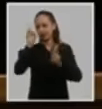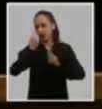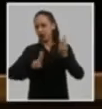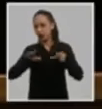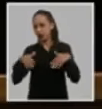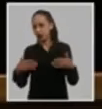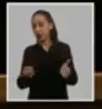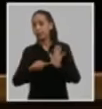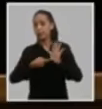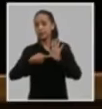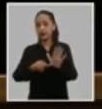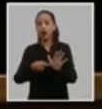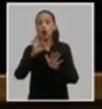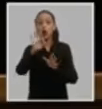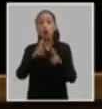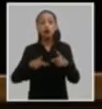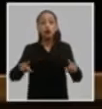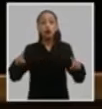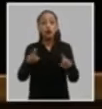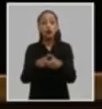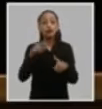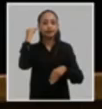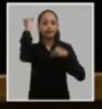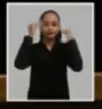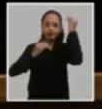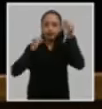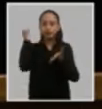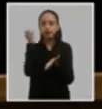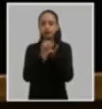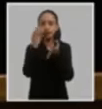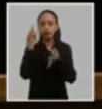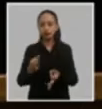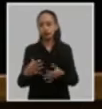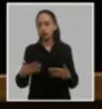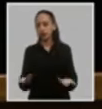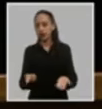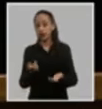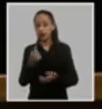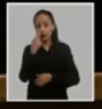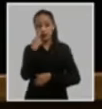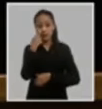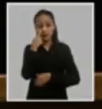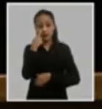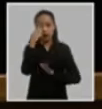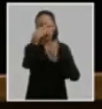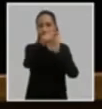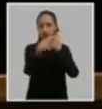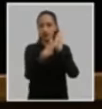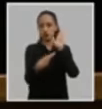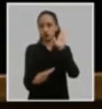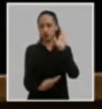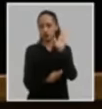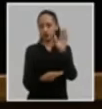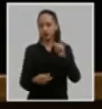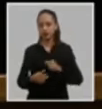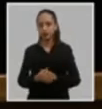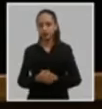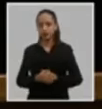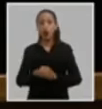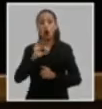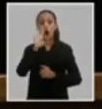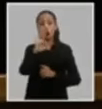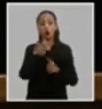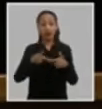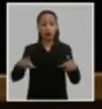presentar al octavo congreso para su análisis y aprobación la siguiente resolución el